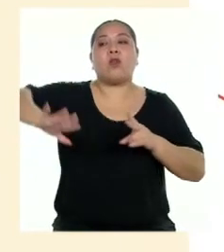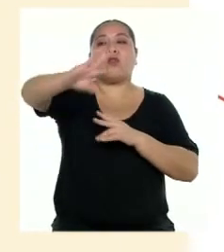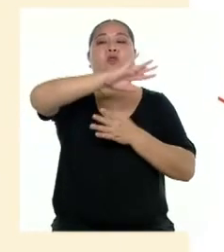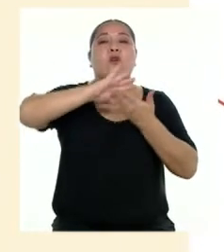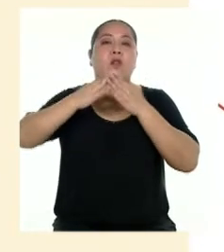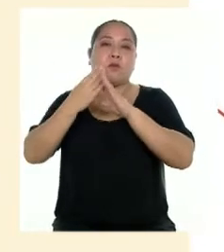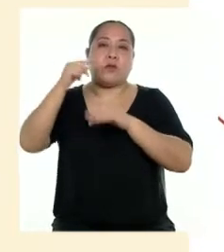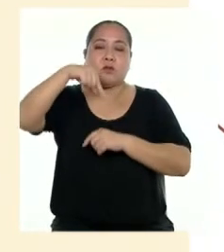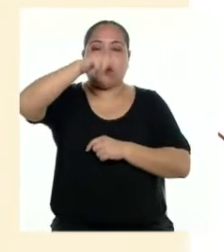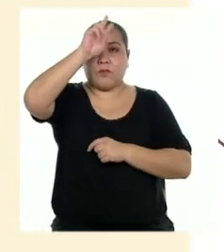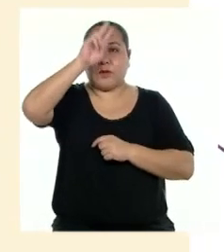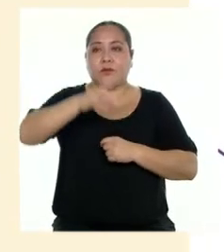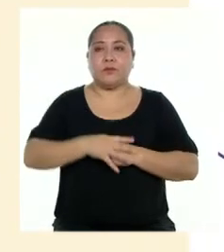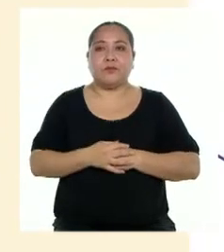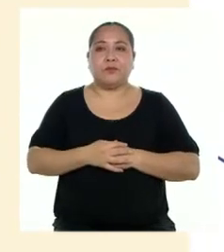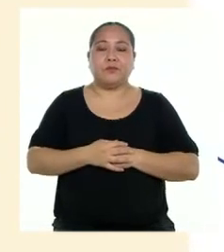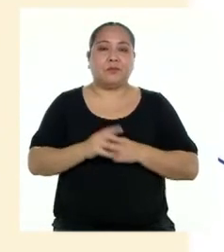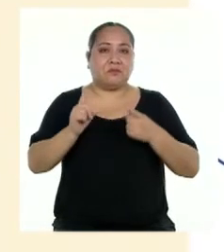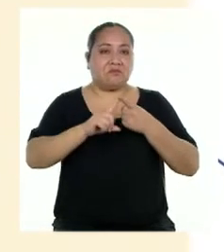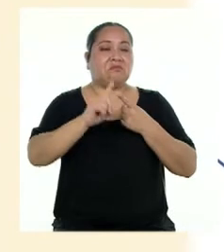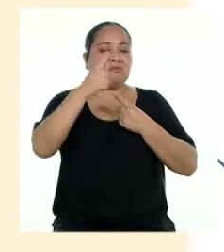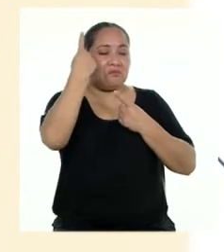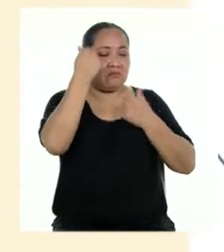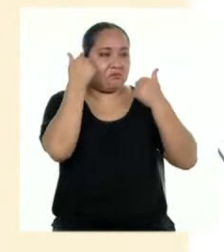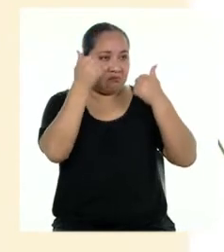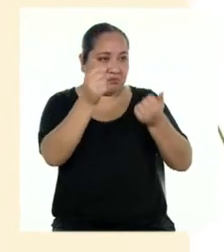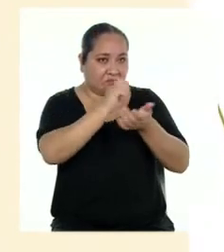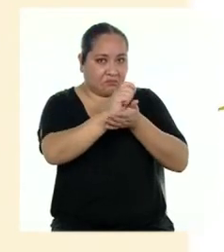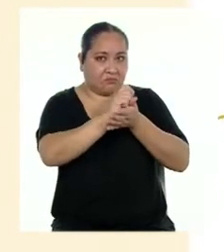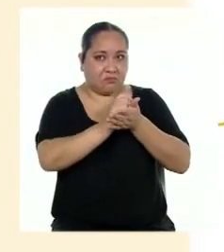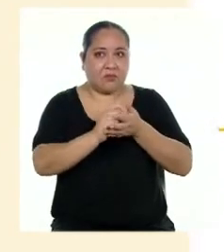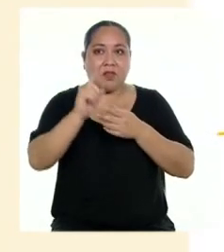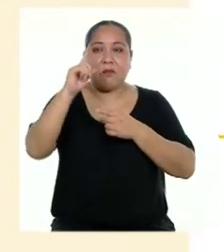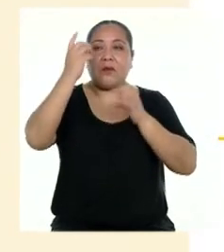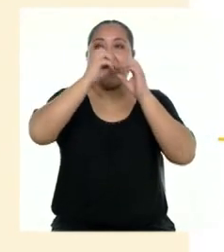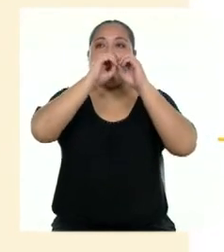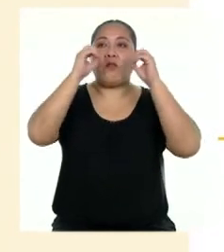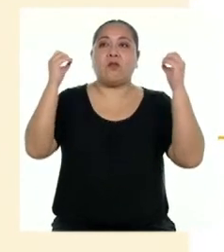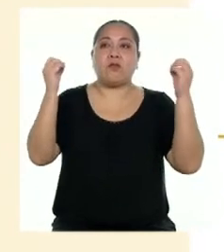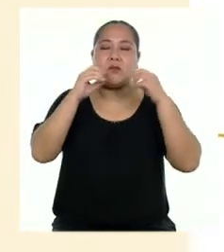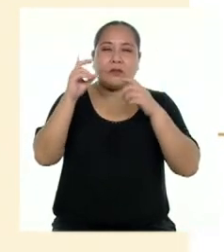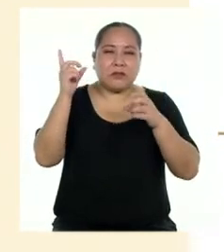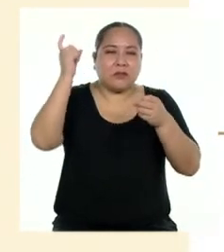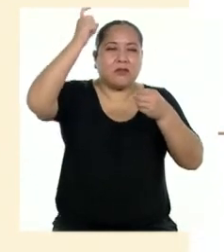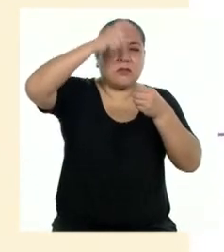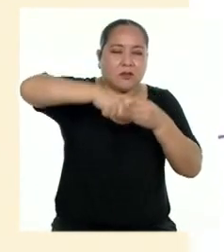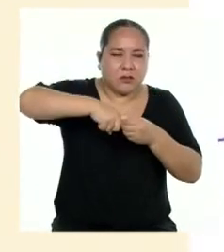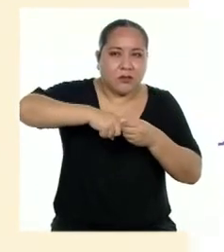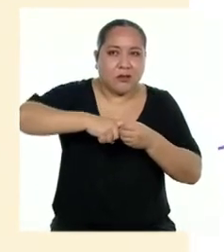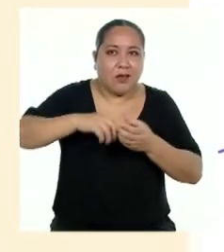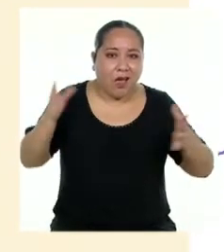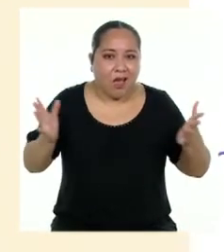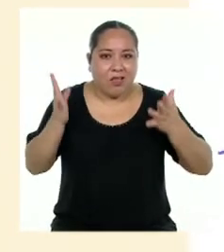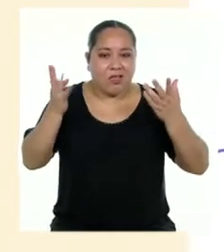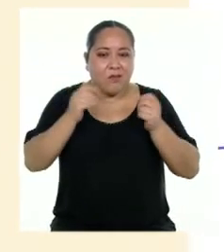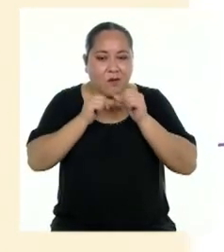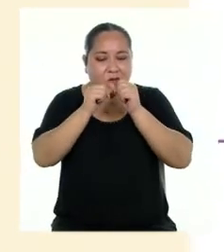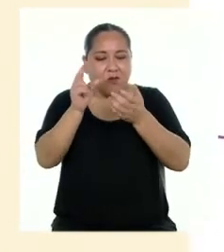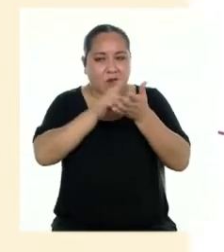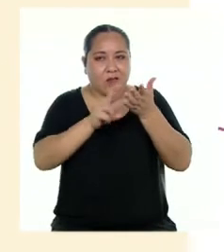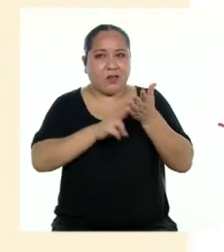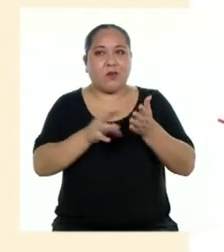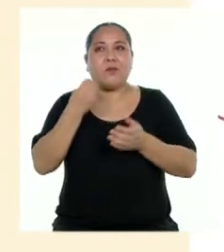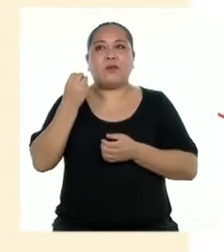población del Perú. Primer buen avance. La primera oración nos engancha y anima a seguir leyendo,